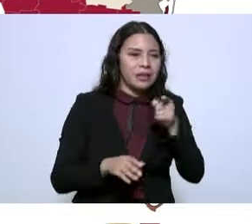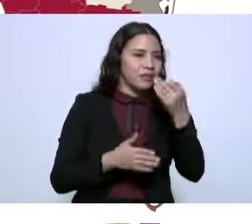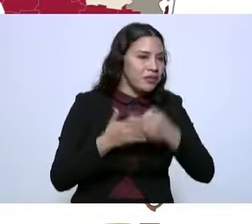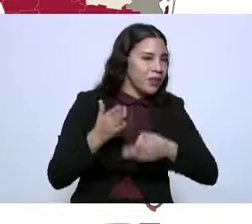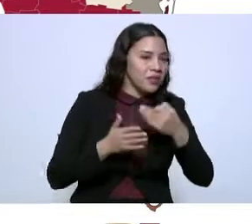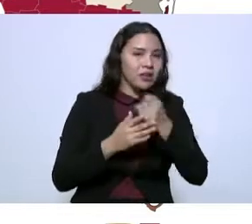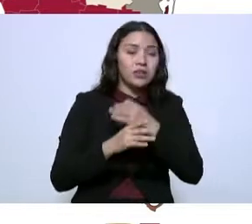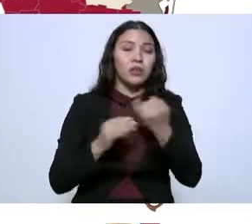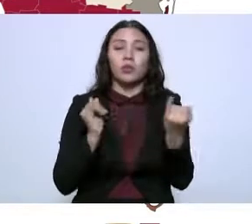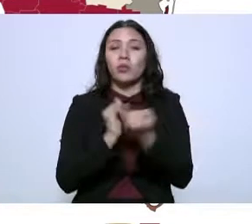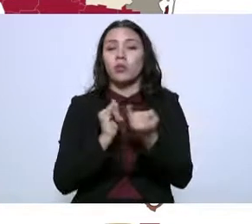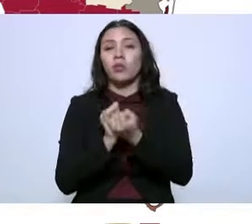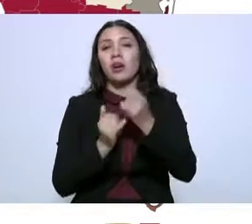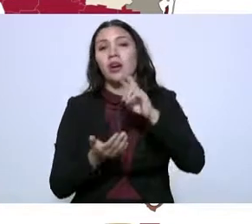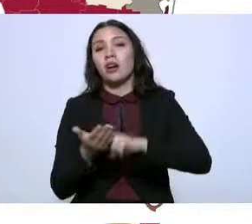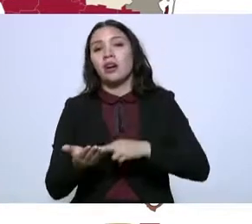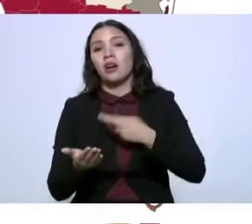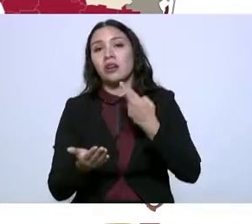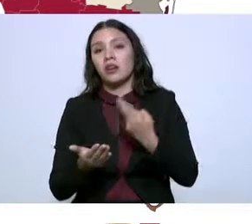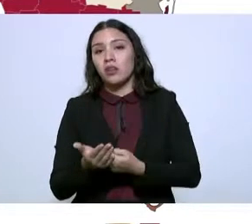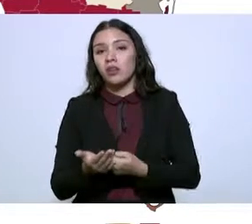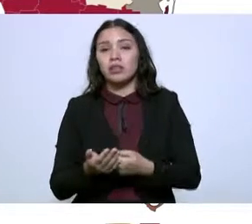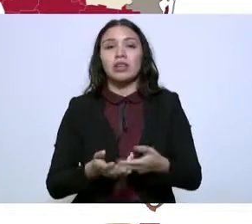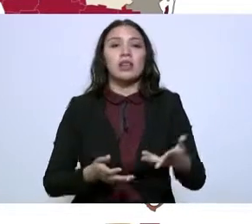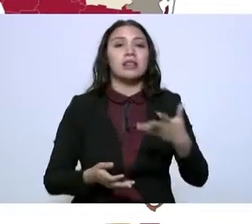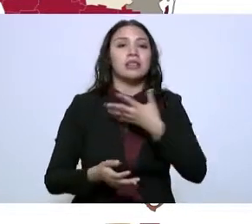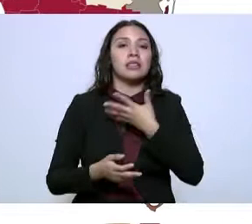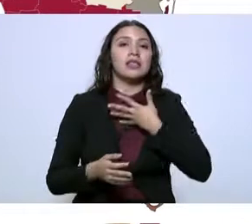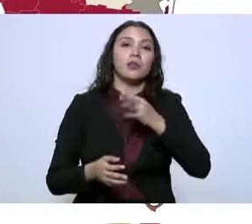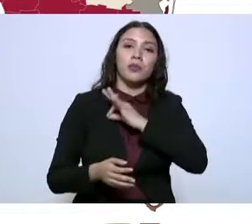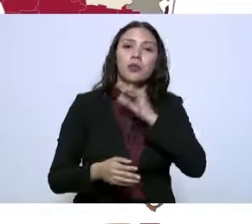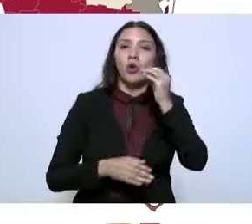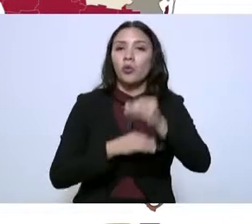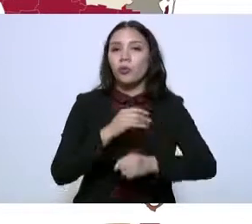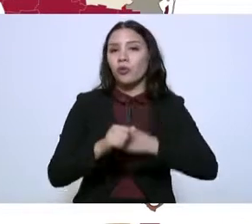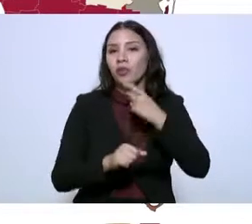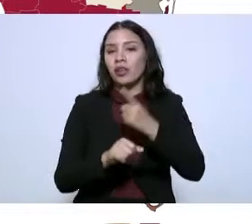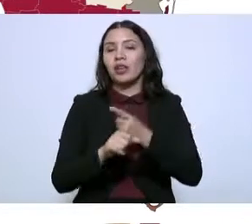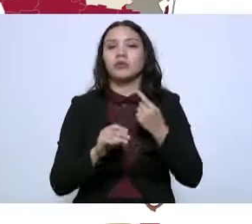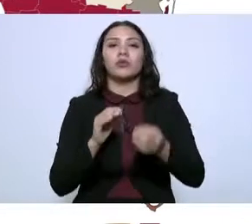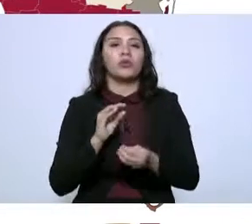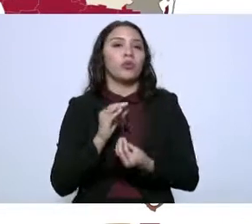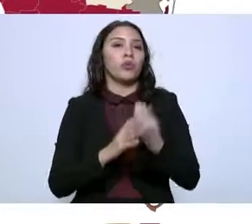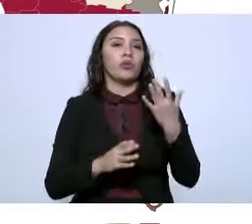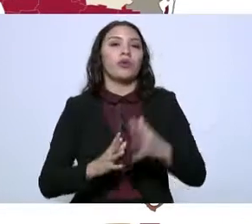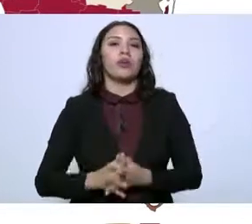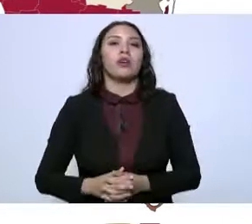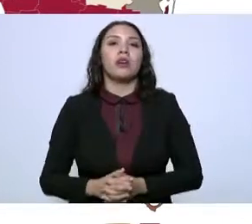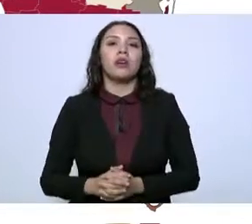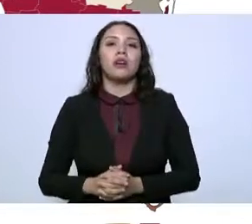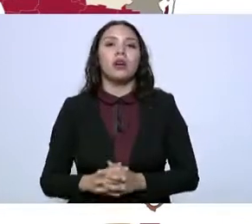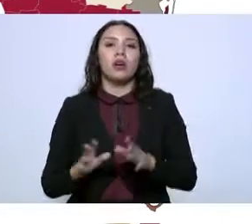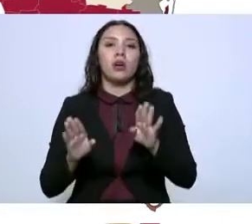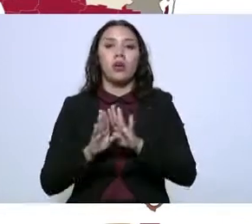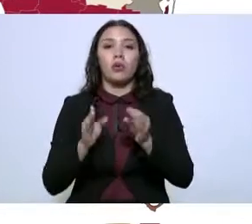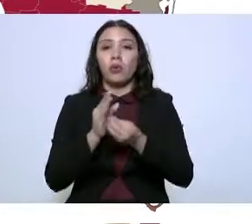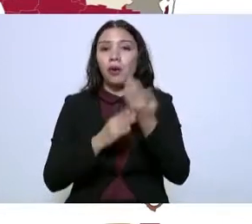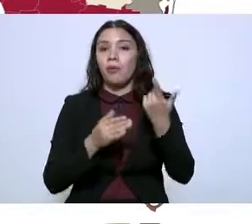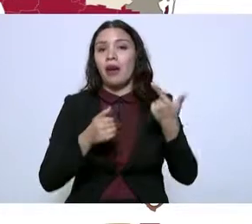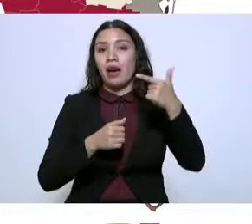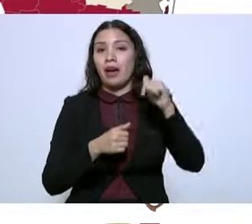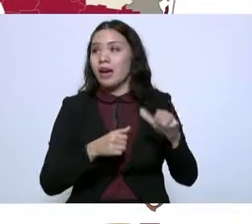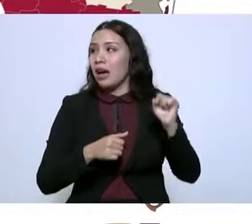En Reynosa, el que tengamos la oportunidad de tener ahí plantas de gas